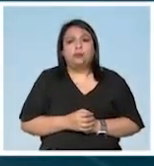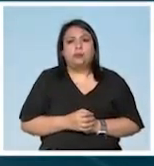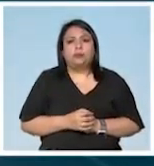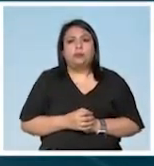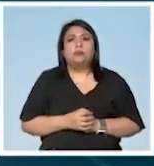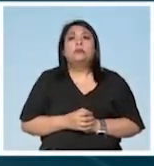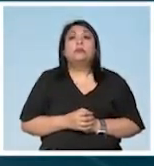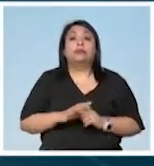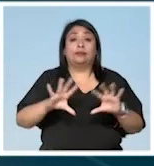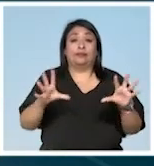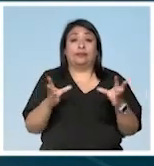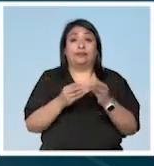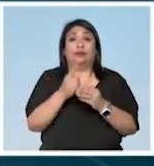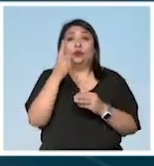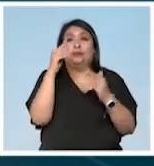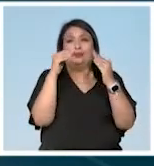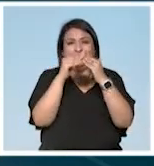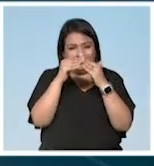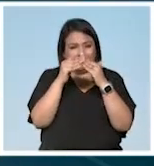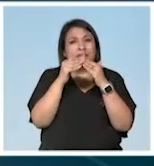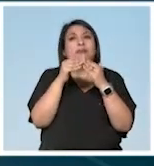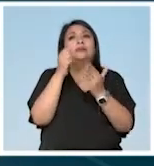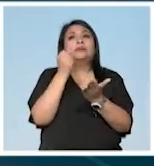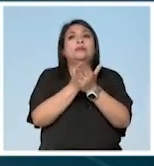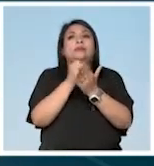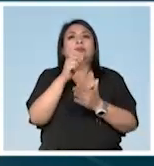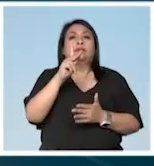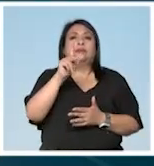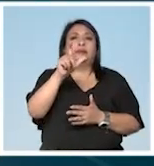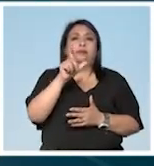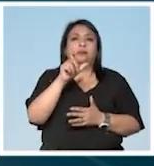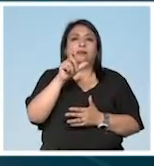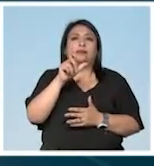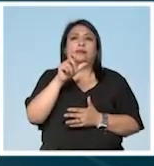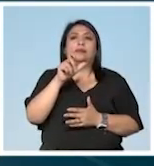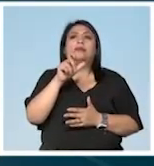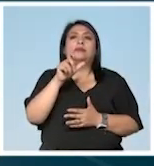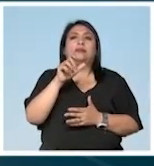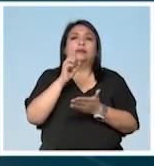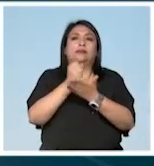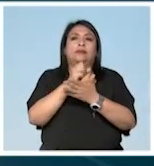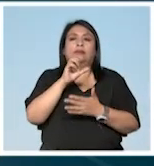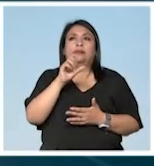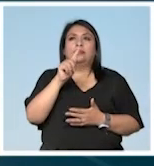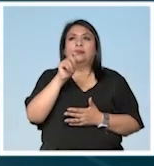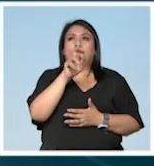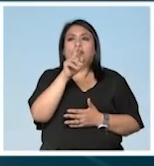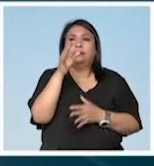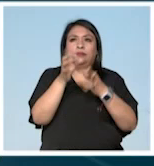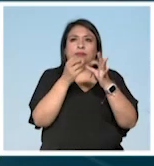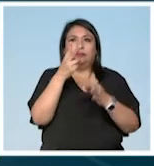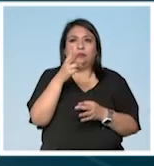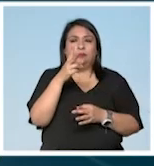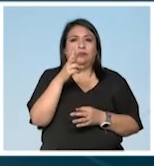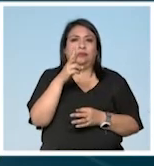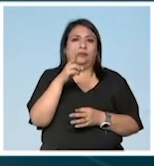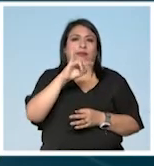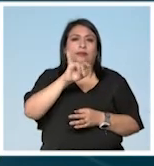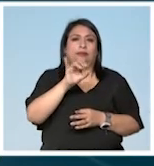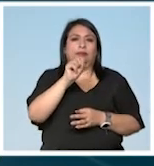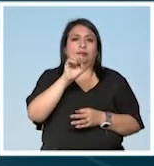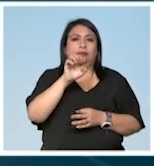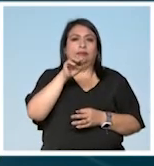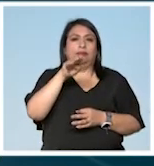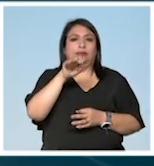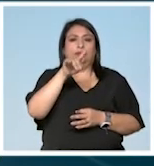La colección Una Casa es editado por PAX Editorial Terracota. Para Noticias 22 Digital, José